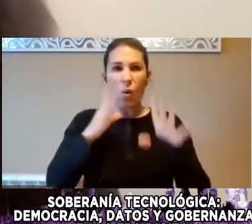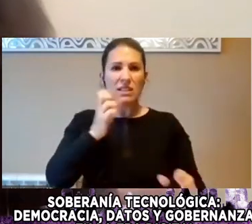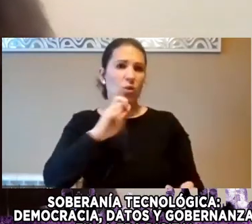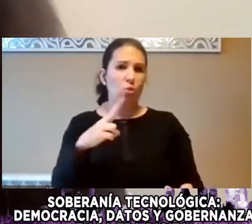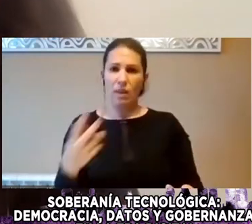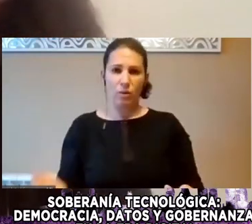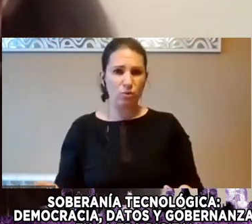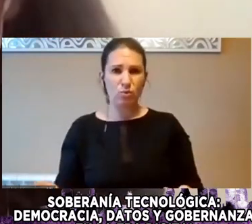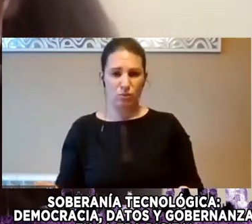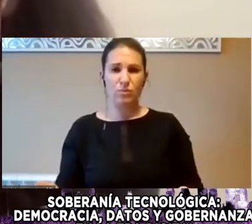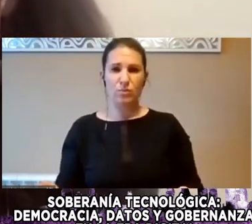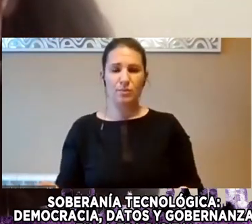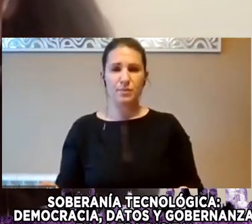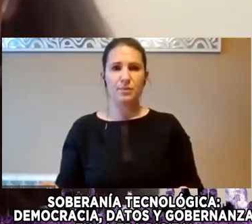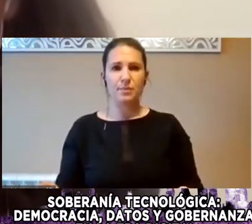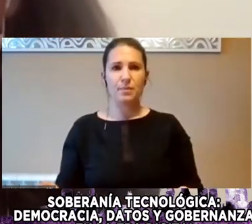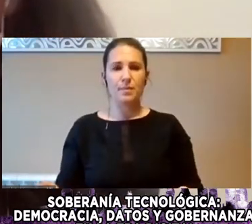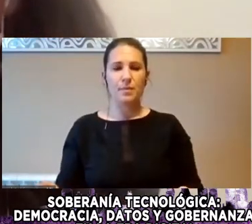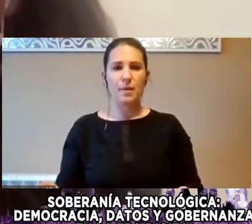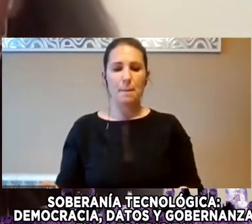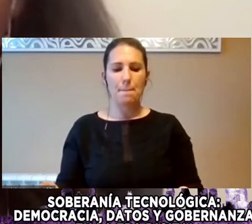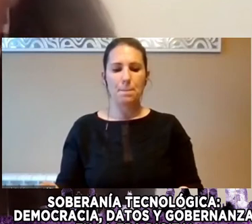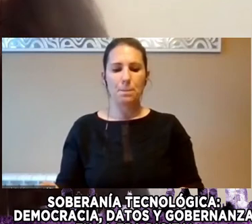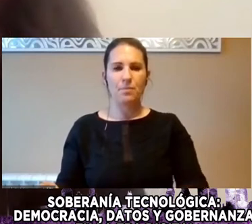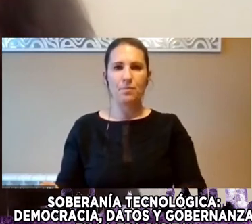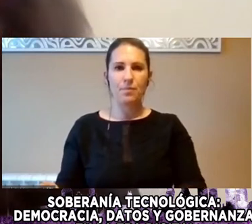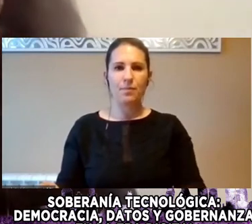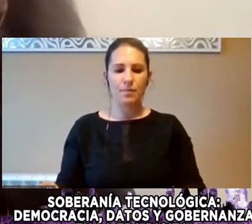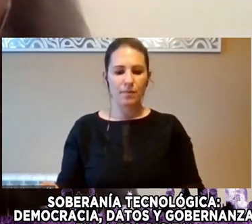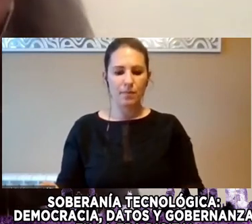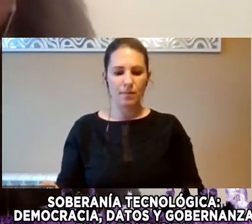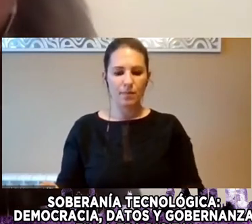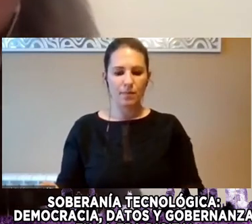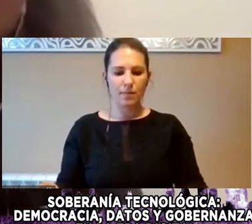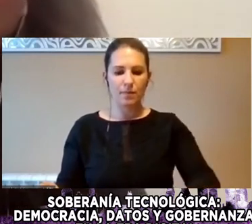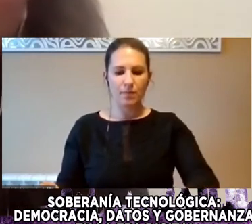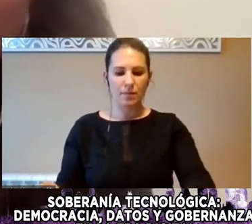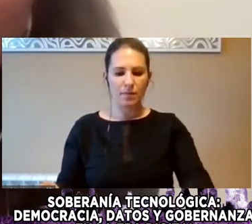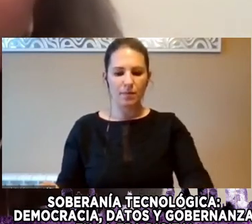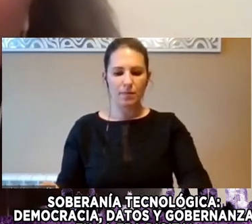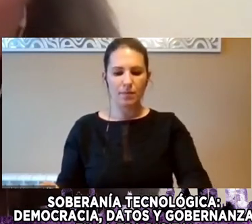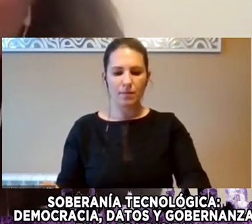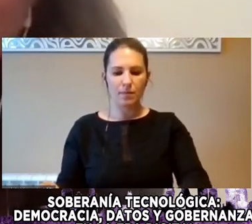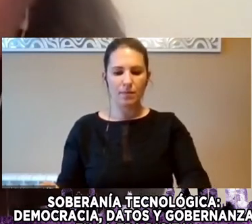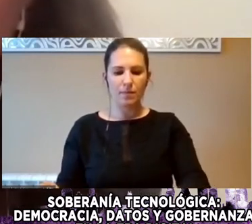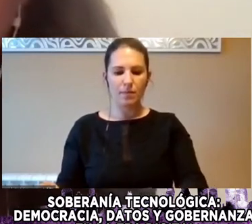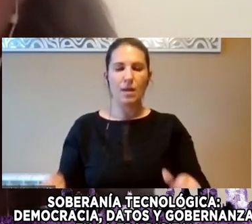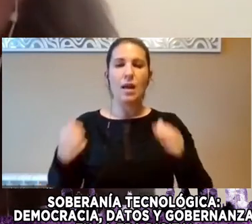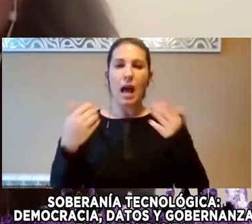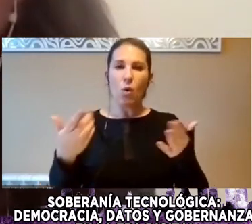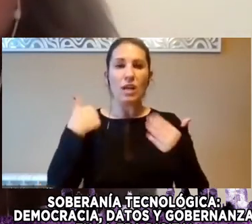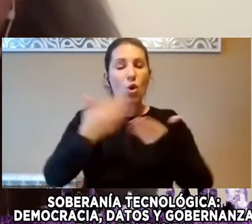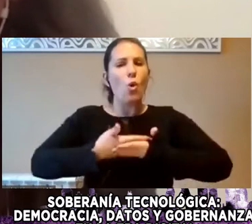Entonces Aunque Yo deposito Bastante De mi Fe En El Espacio Europeo